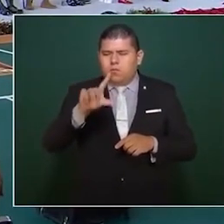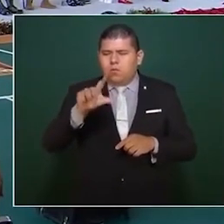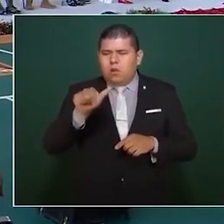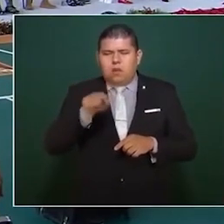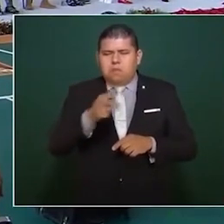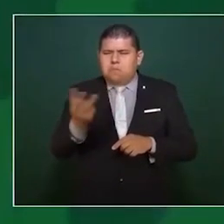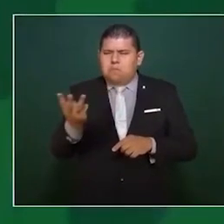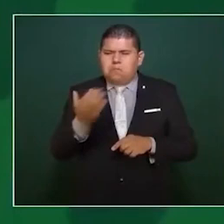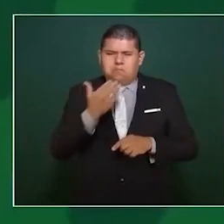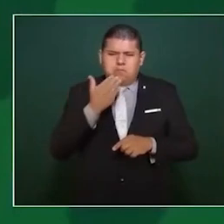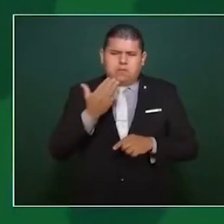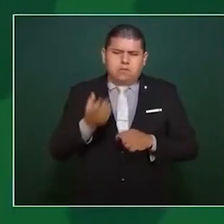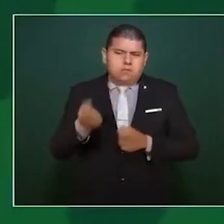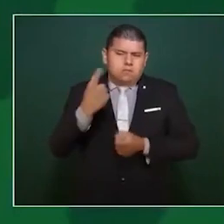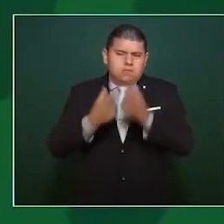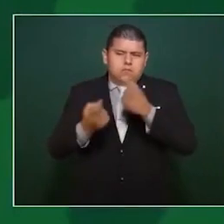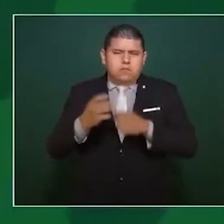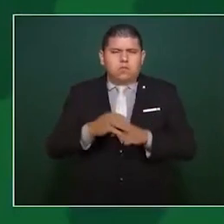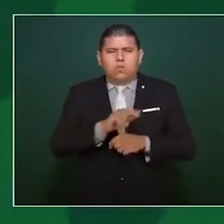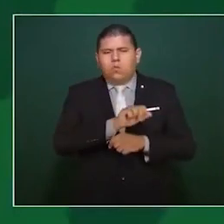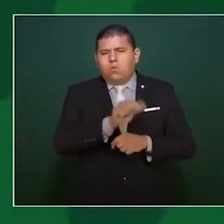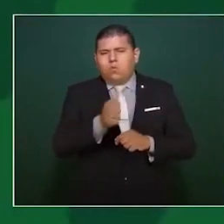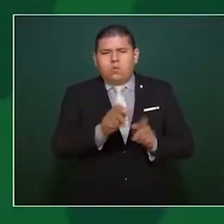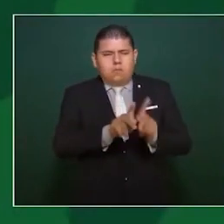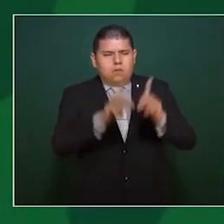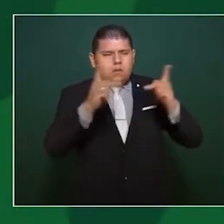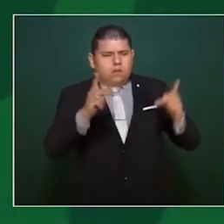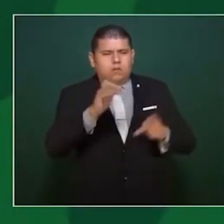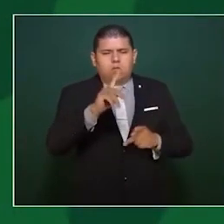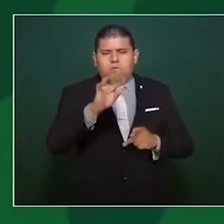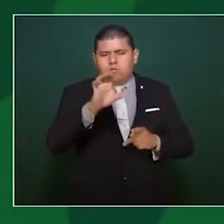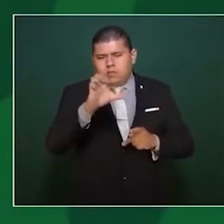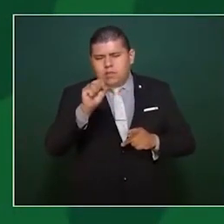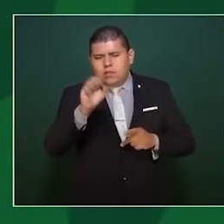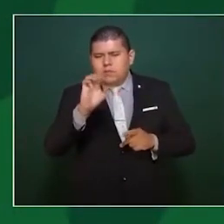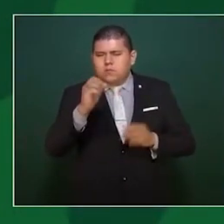Los del proceso, los del reforma,